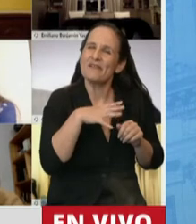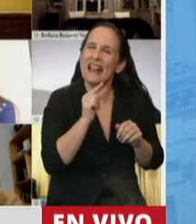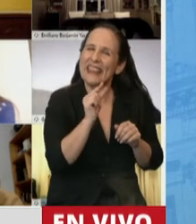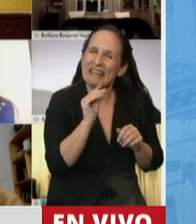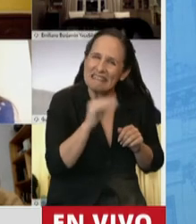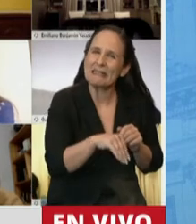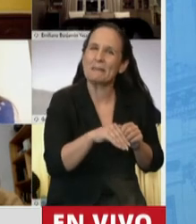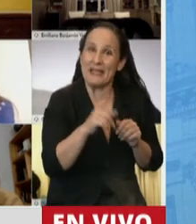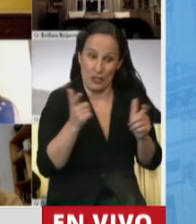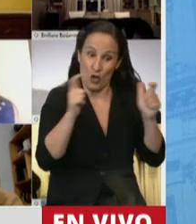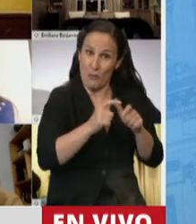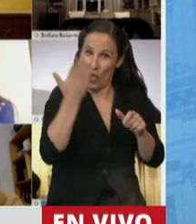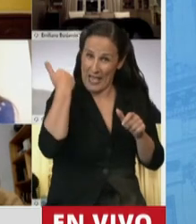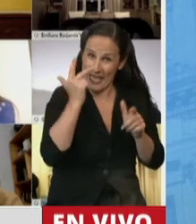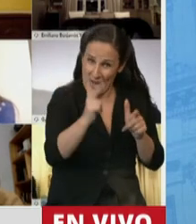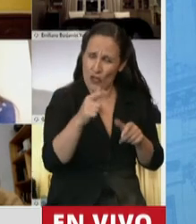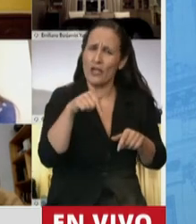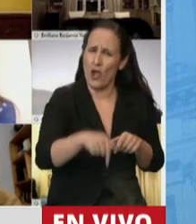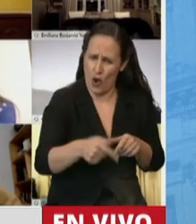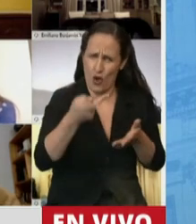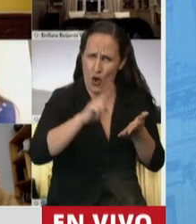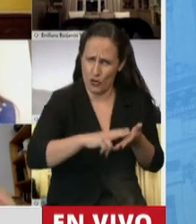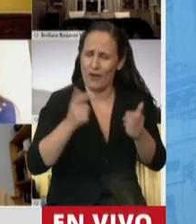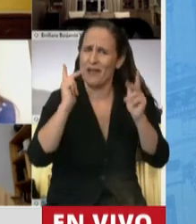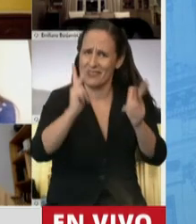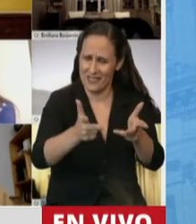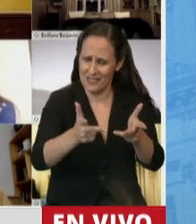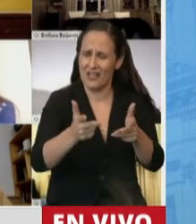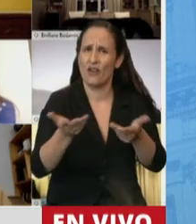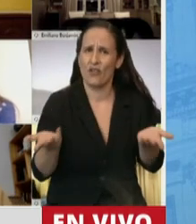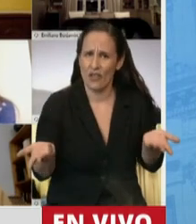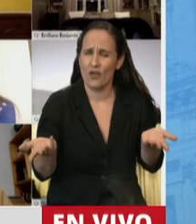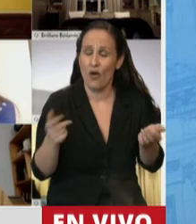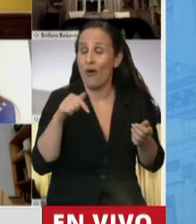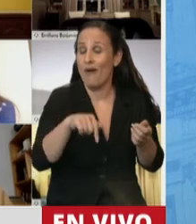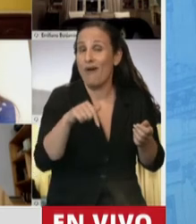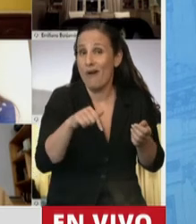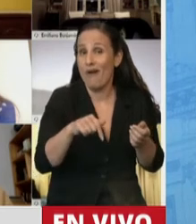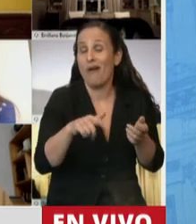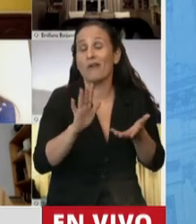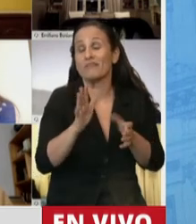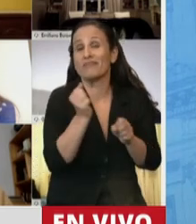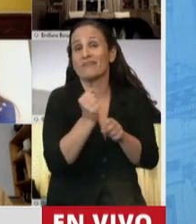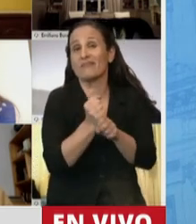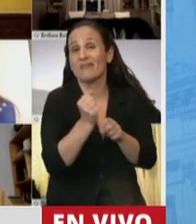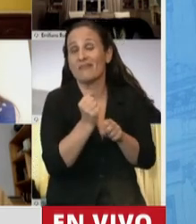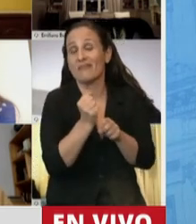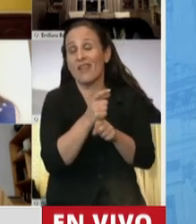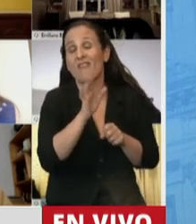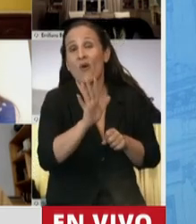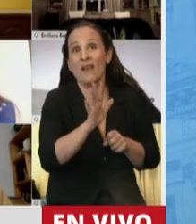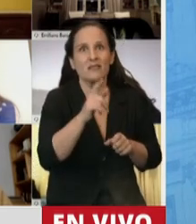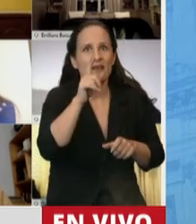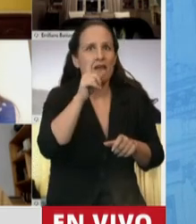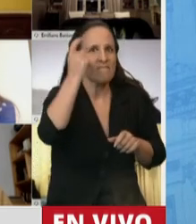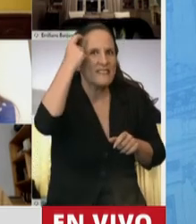mismo que dije en la comisión ayer y lo sigo sosteniendo. Estamos de esta forma fomentando un trabajo freelance donde nuestros talentos